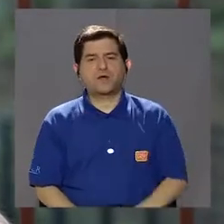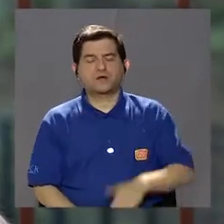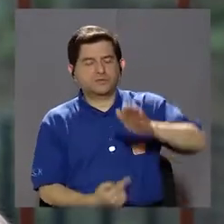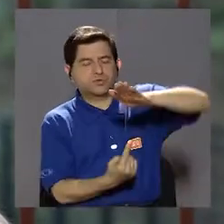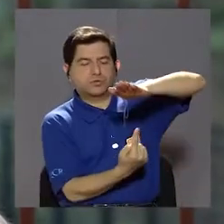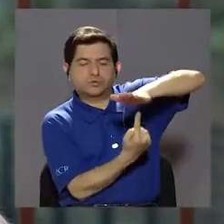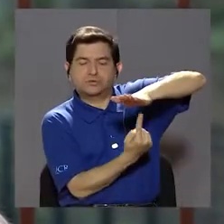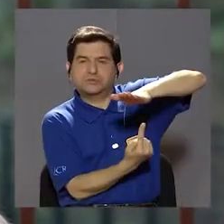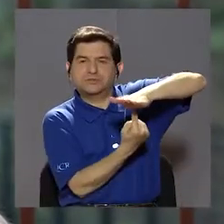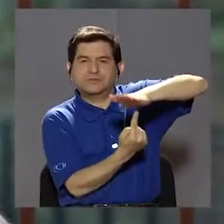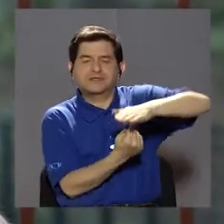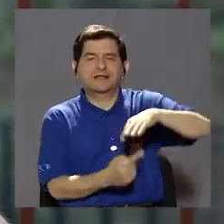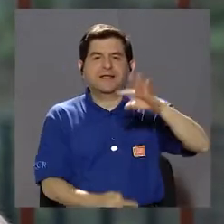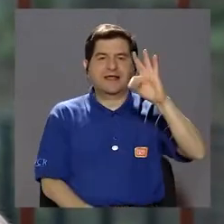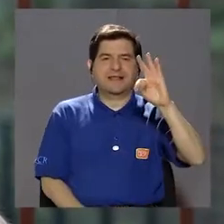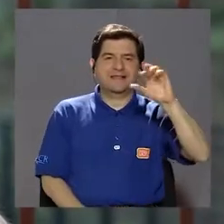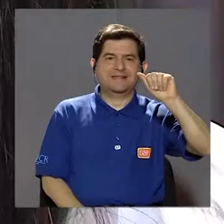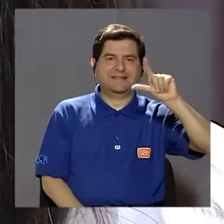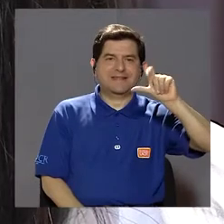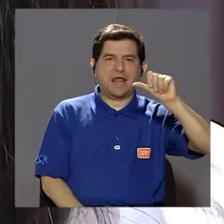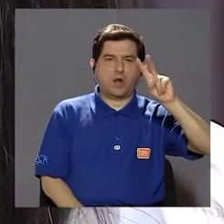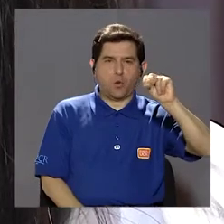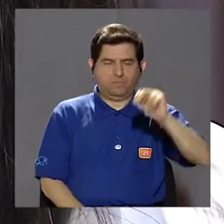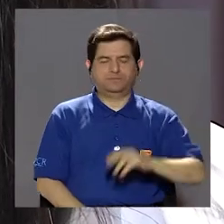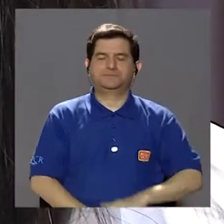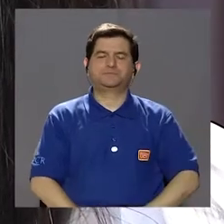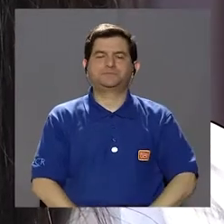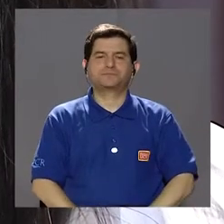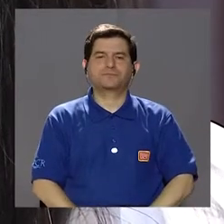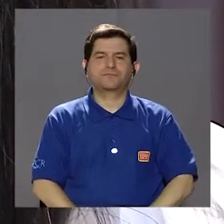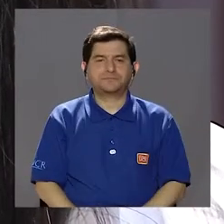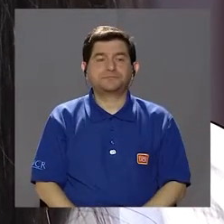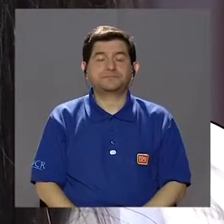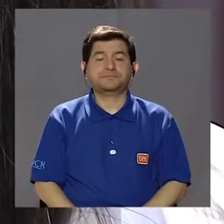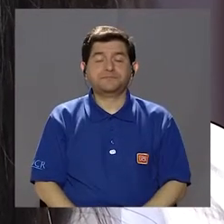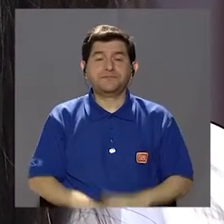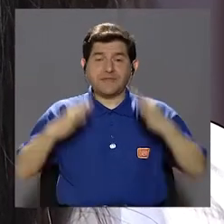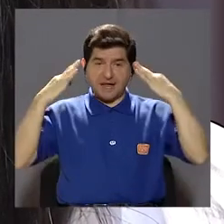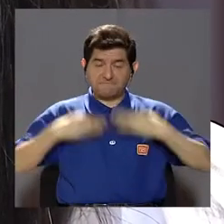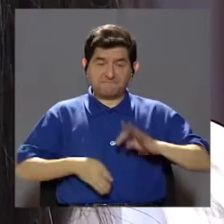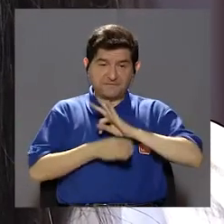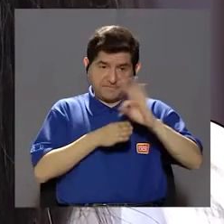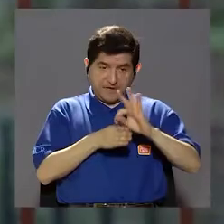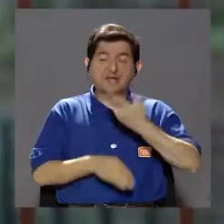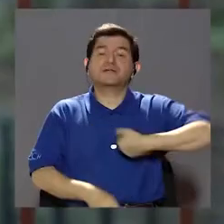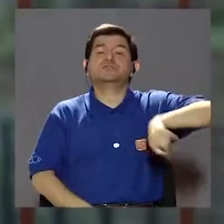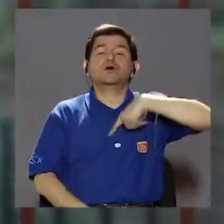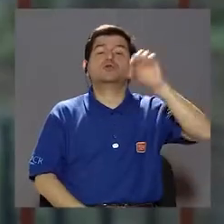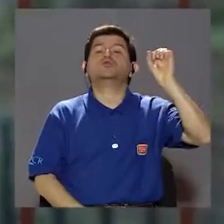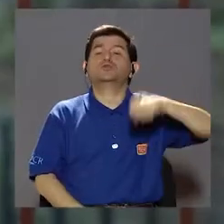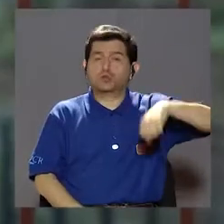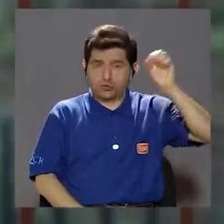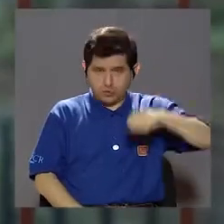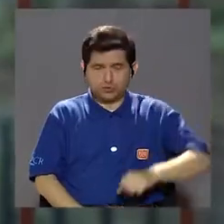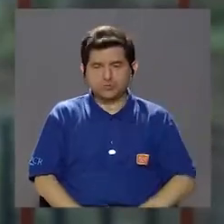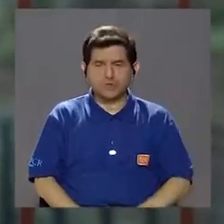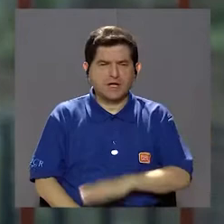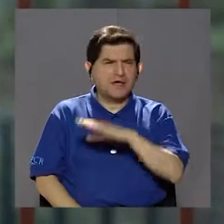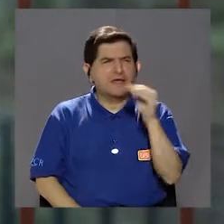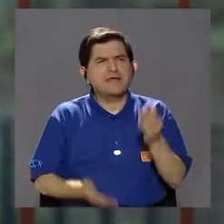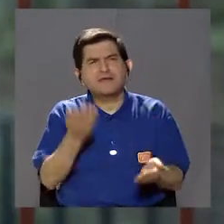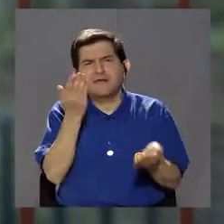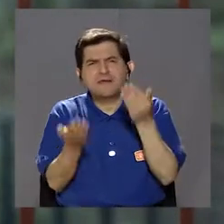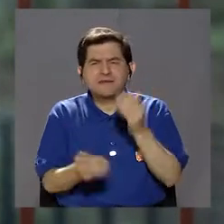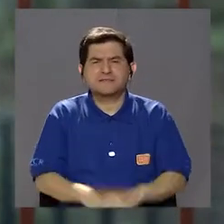que estaría donde es el talón, lo que normalmente le llamamos el talón. Desde la parte de la fisioterapia, nosotros sí, y